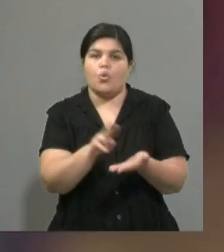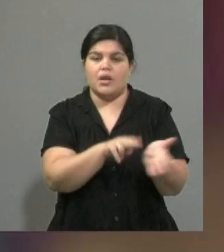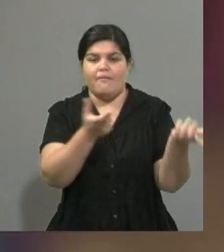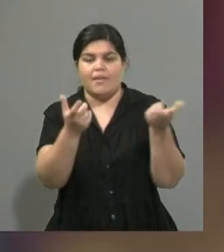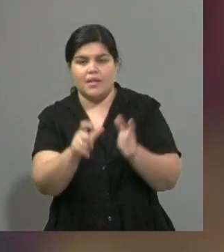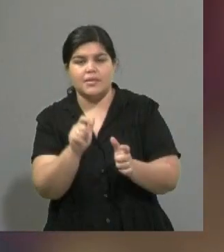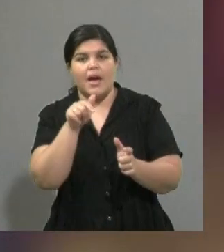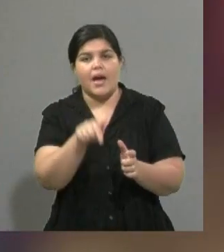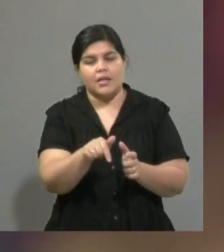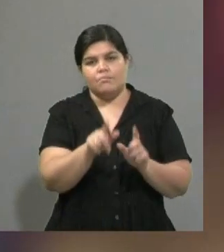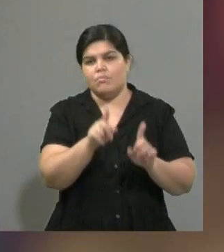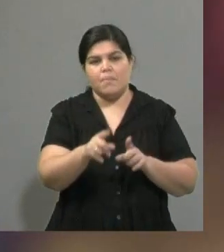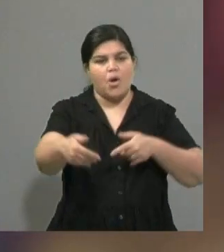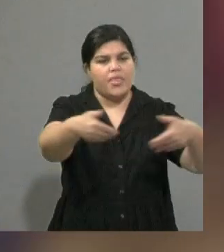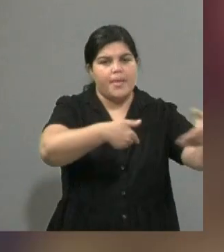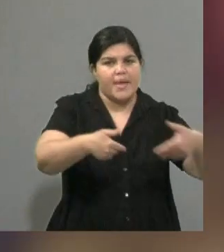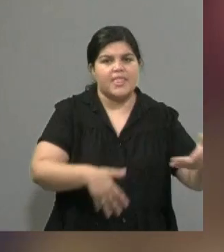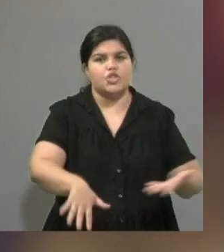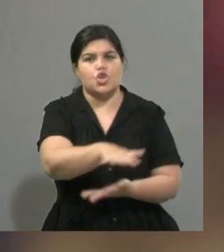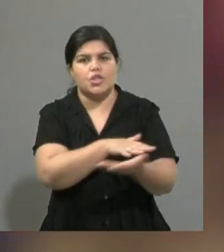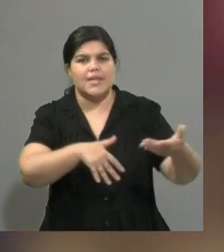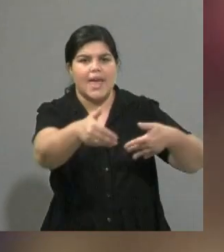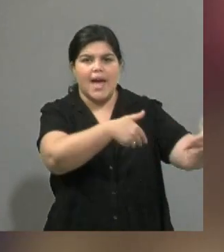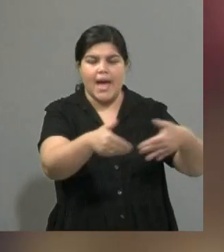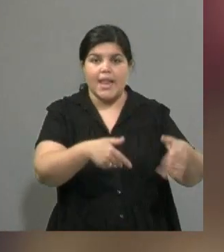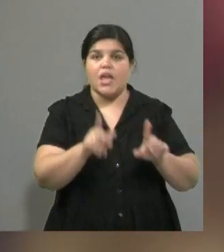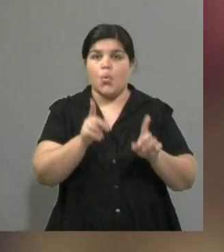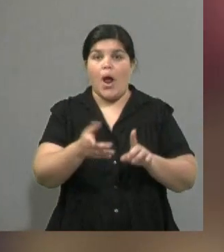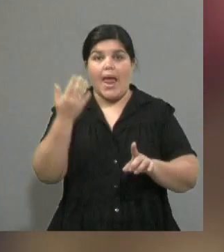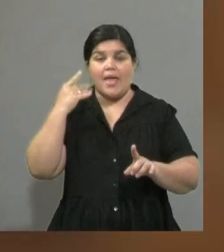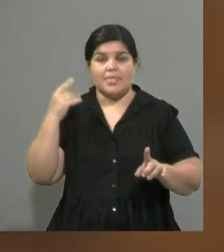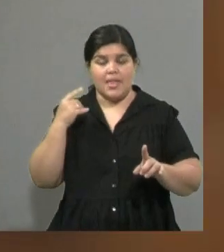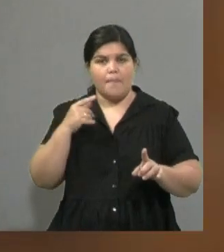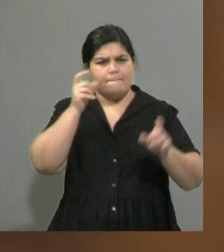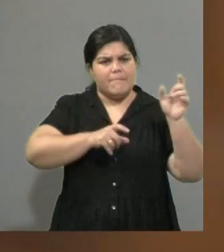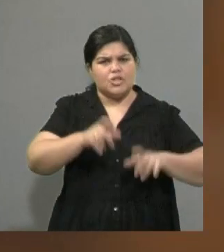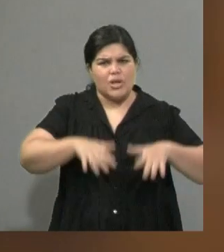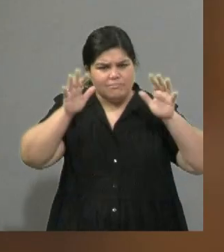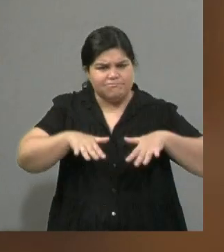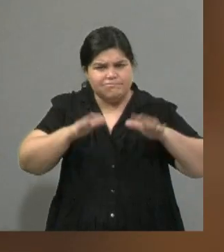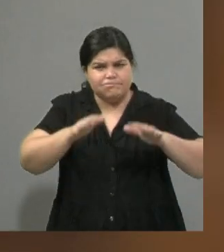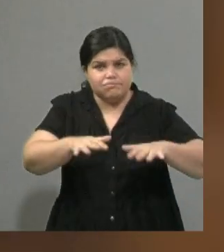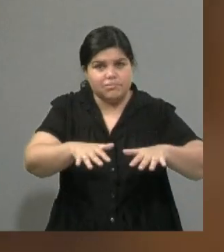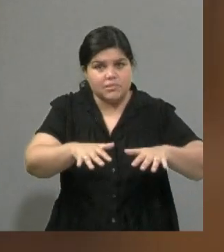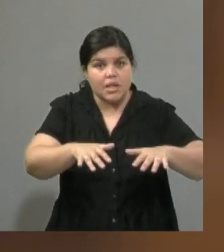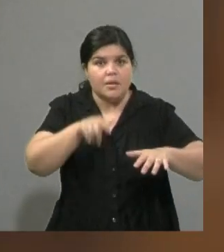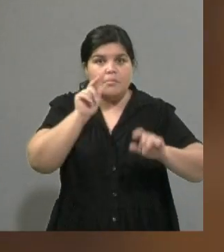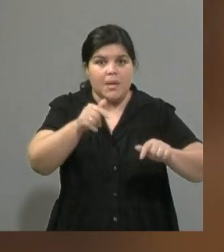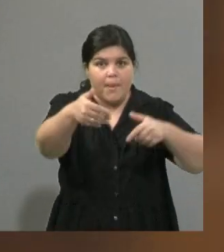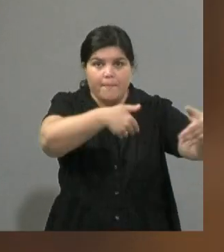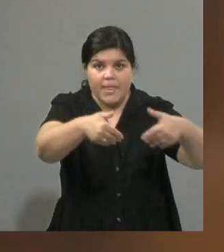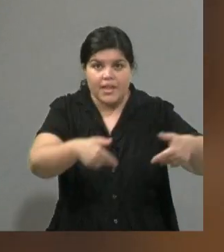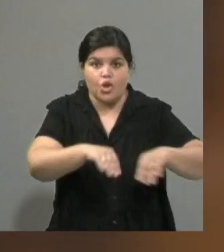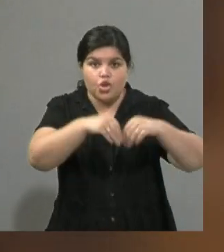canalizar todas estas demandas sociales que vimos en el estallido social. Ha llevado mucho tiempo, pero bueno, hay que entender también que son